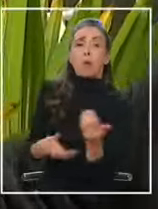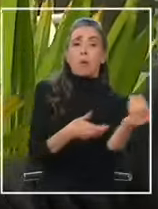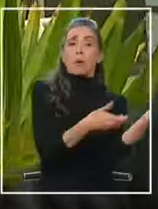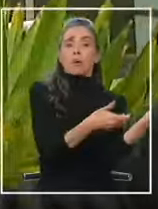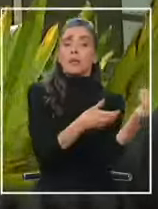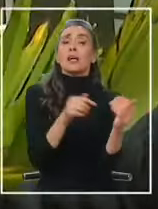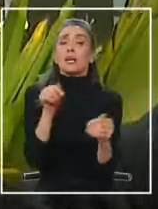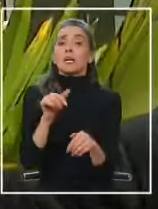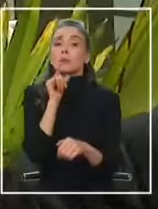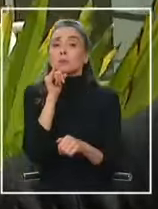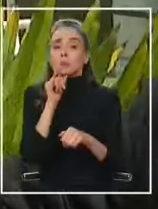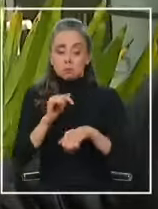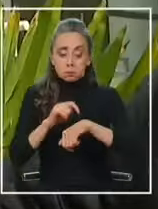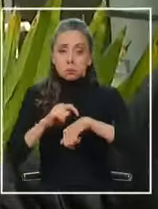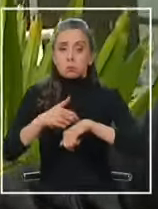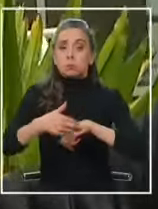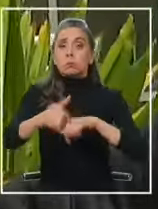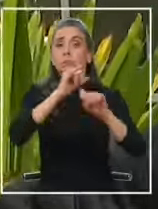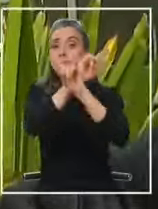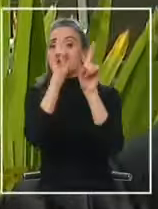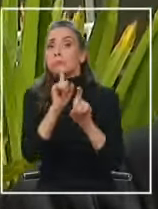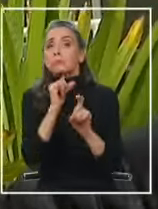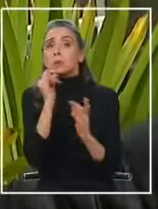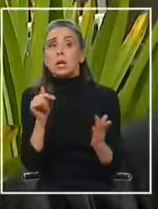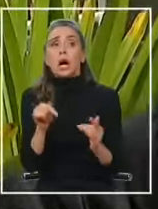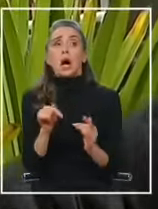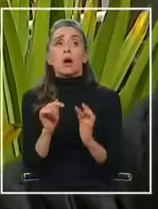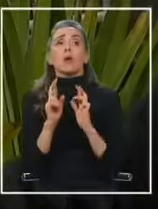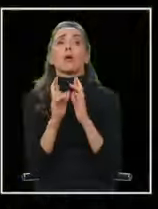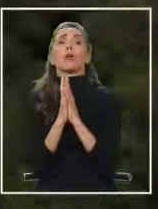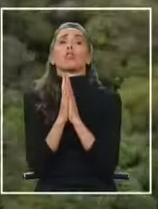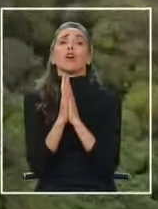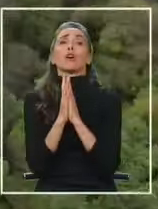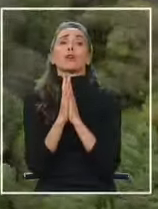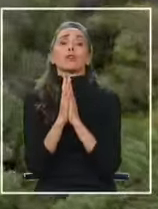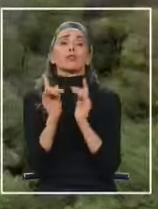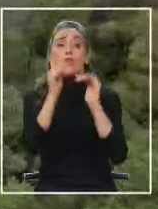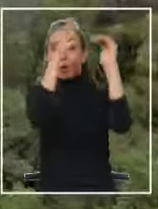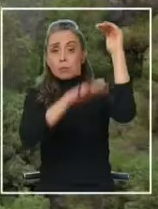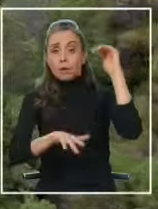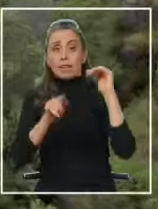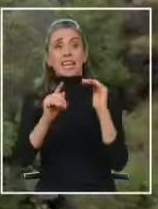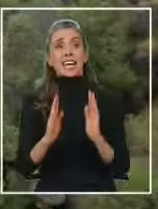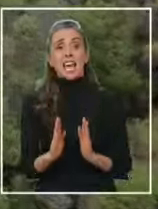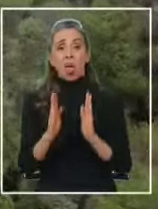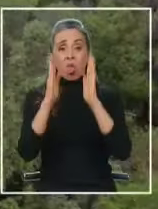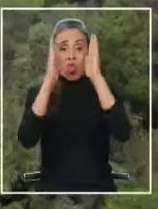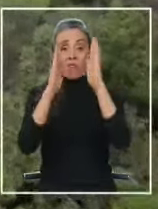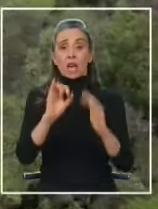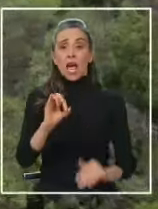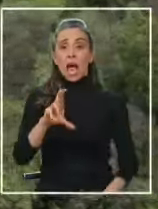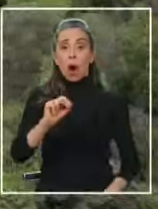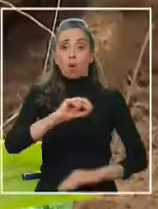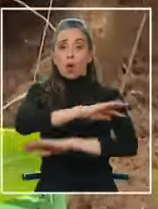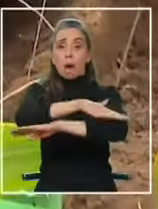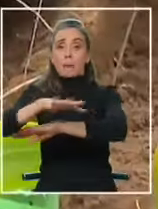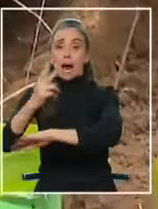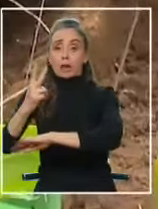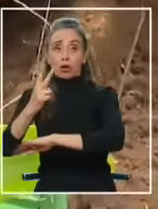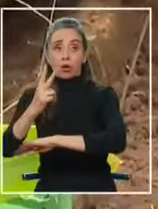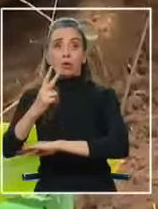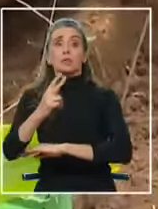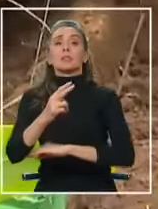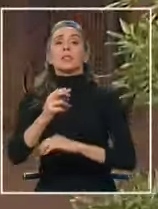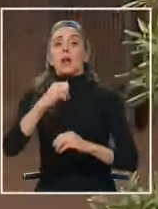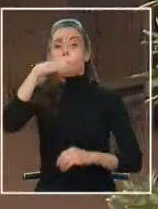el momento estamos nada más que rogando que todo salga bien. En Euromarina II también han sufrido el corte de